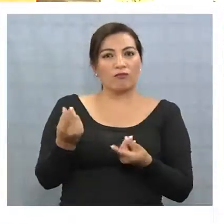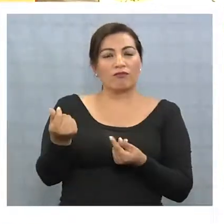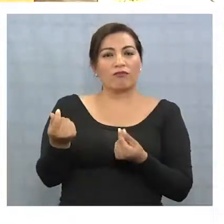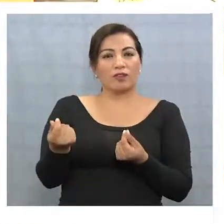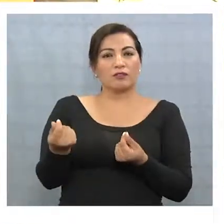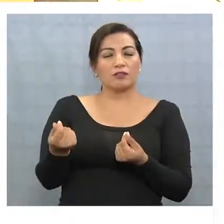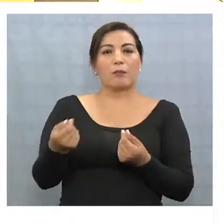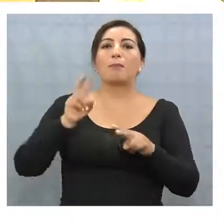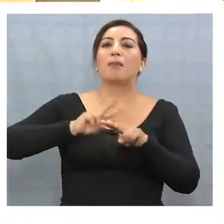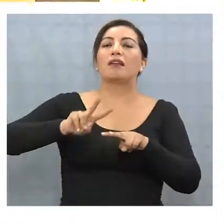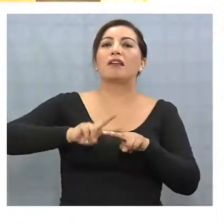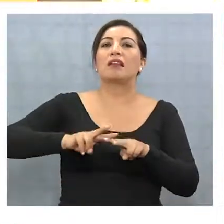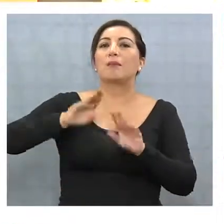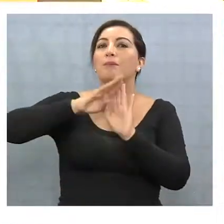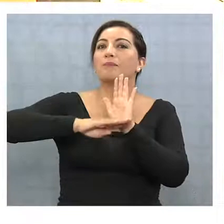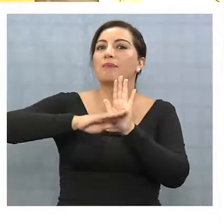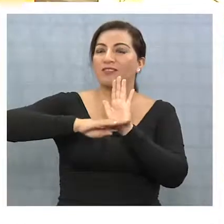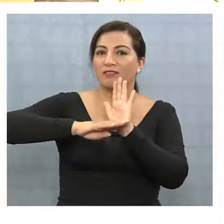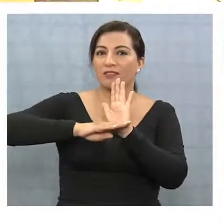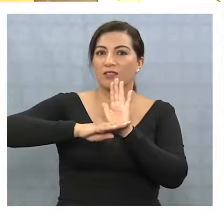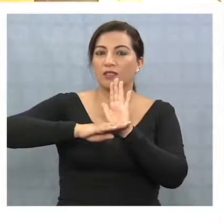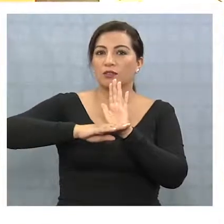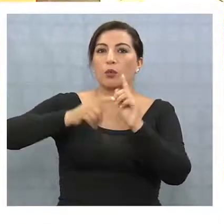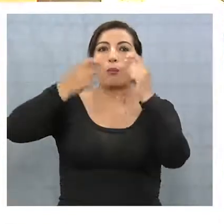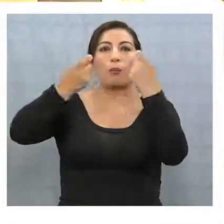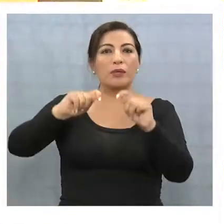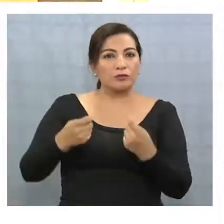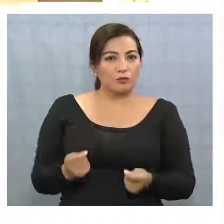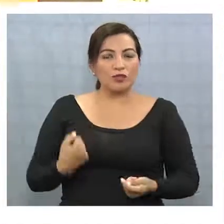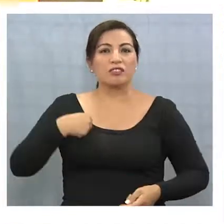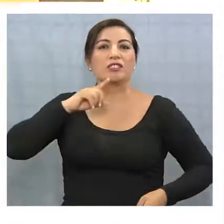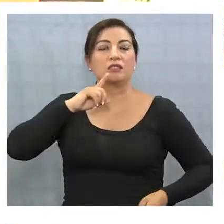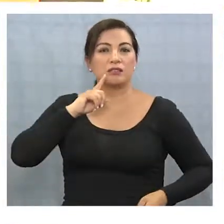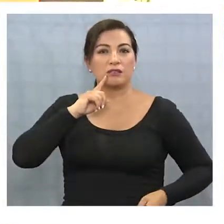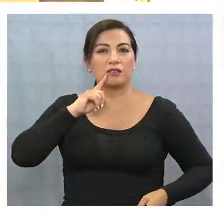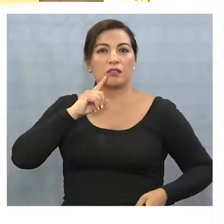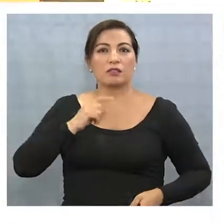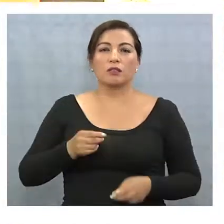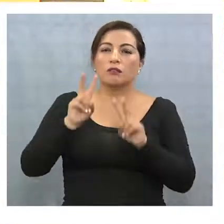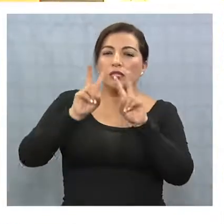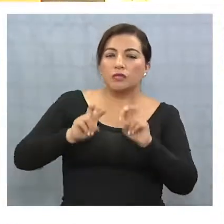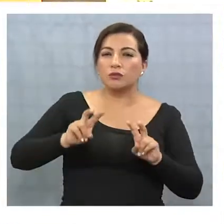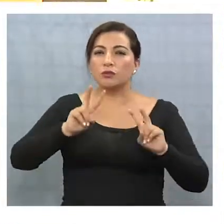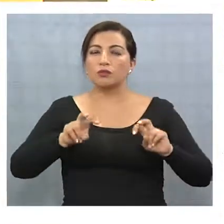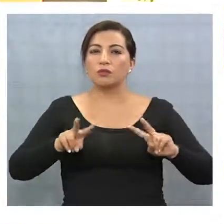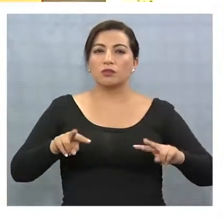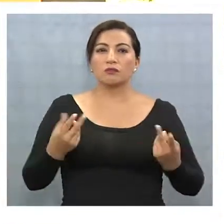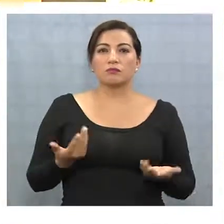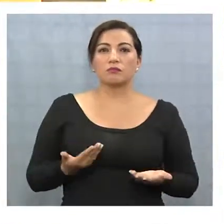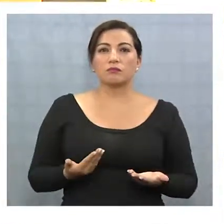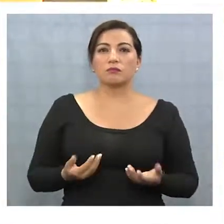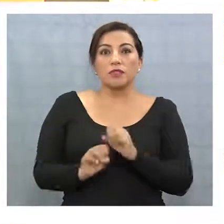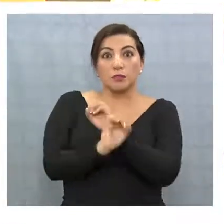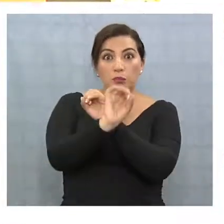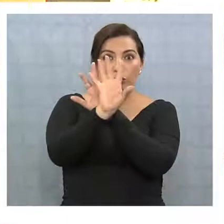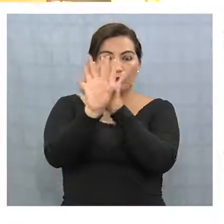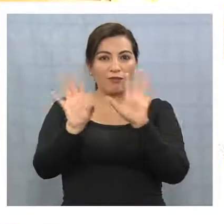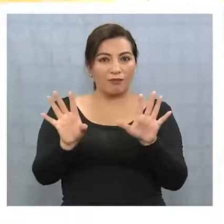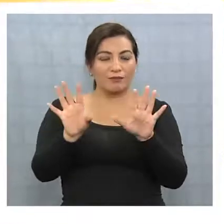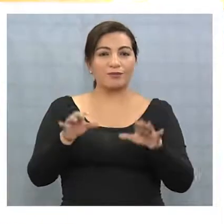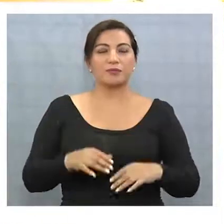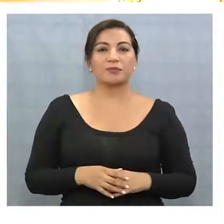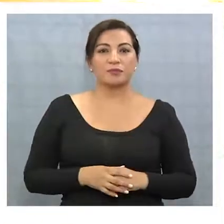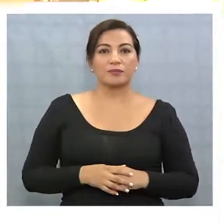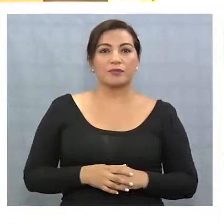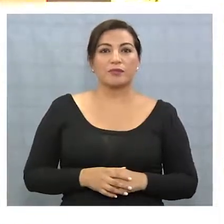dentro de ese valor, es un presupuesto que está estudiado de manera muy clara y